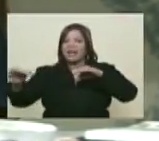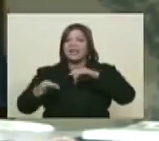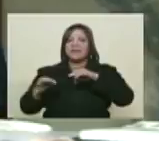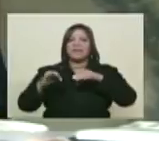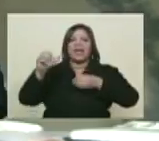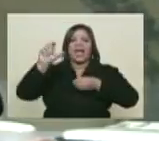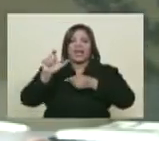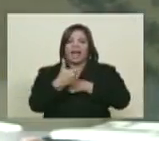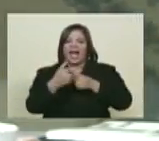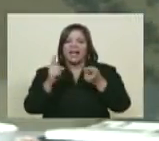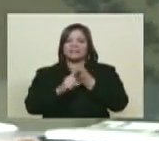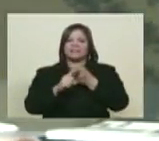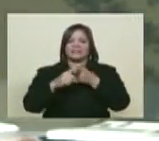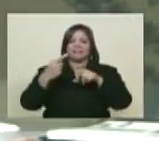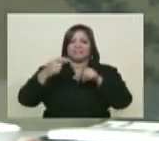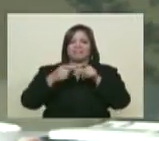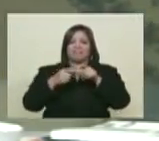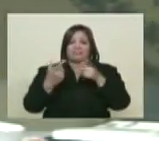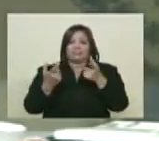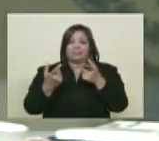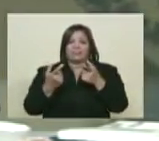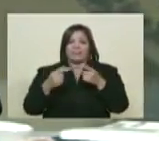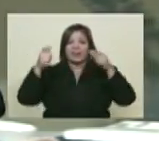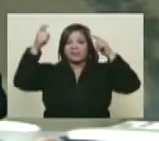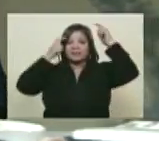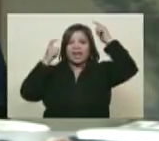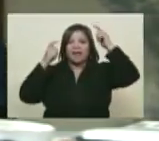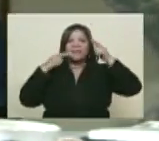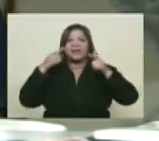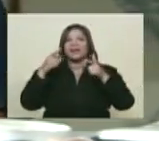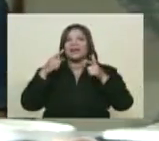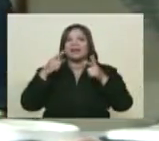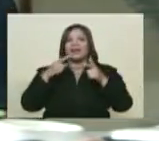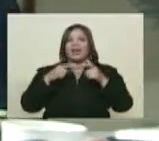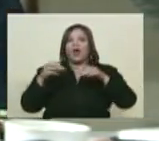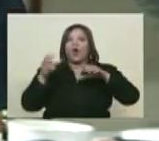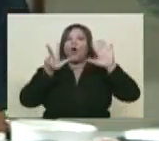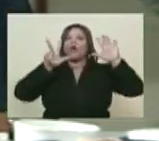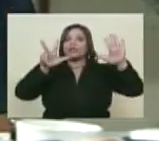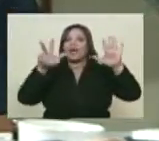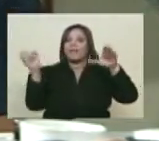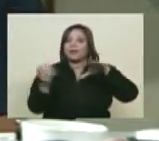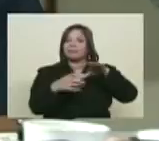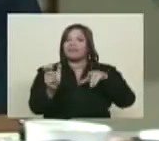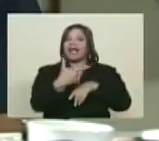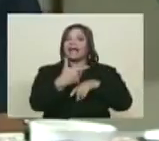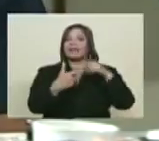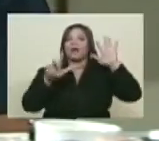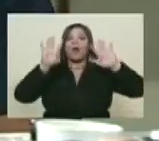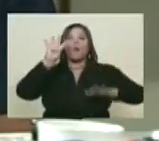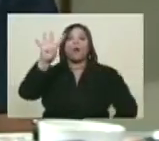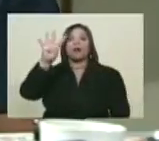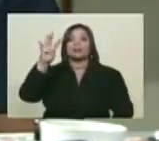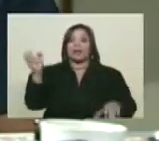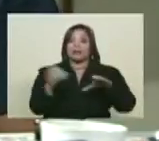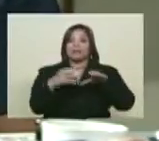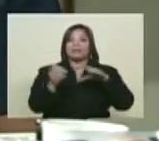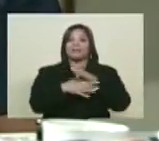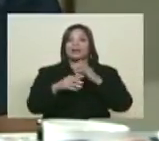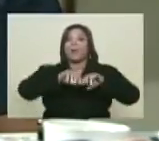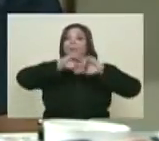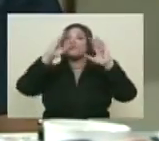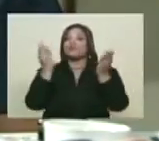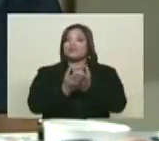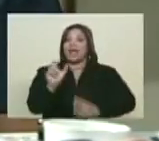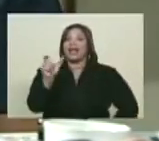gasoductos. Con Hugo Chávez logramos ir a la octava reserva de gas y ahora somos la cuarta reserva mundial